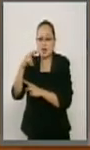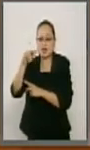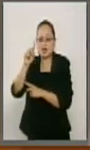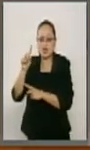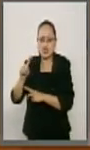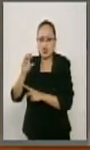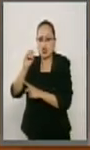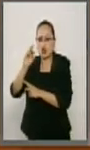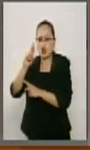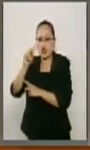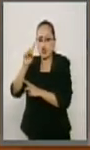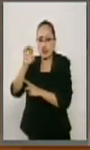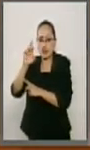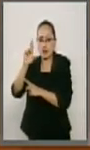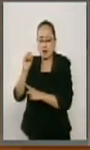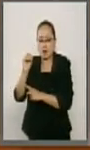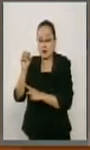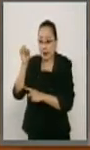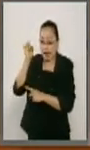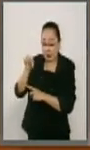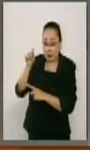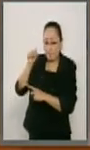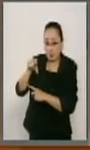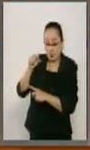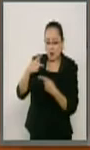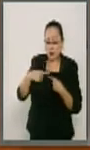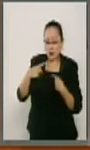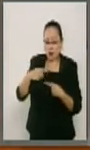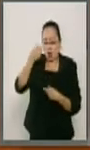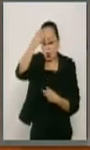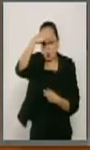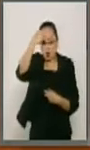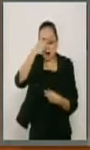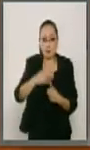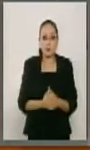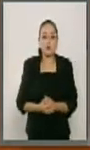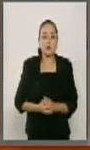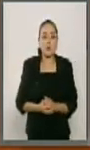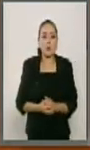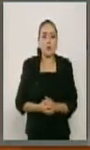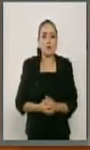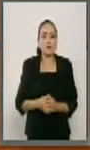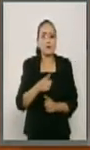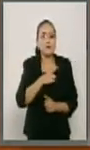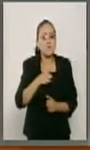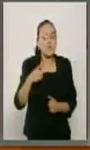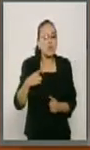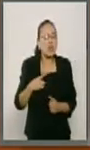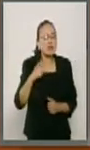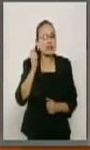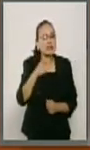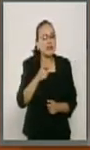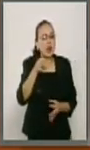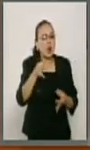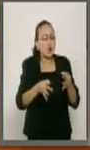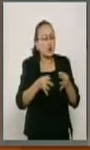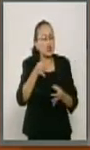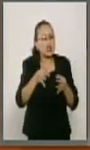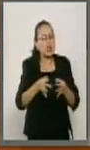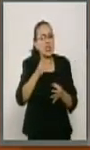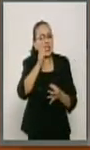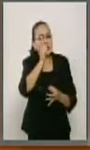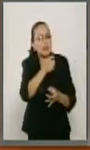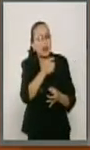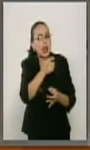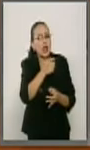Y ella opina. Hay que rechazar a los jueces que ven en la función judicial la